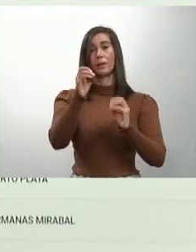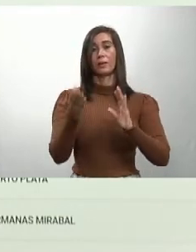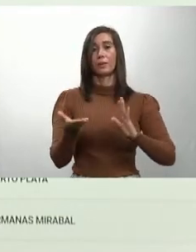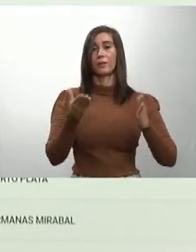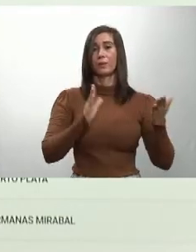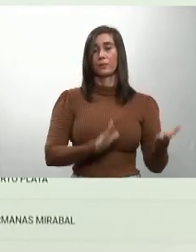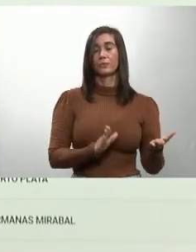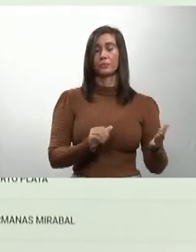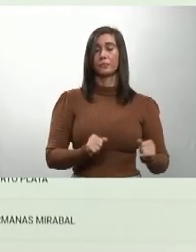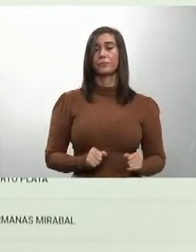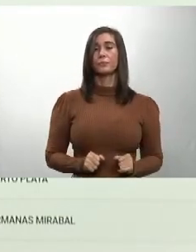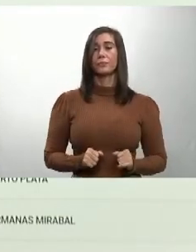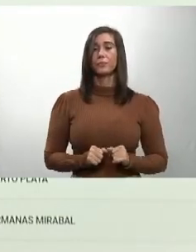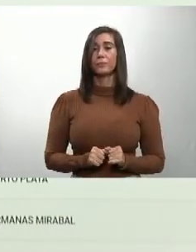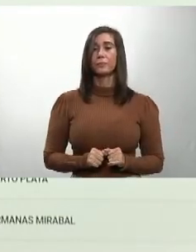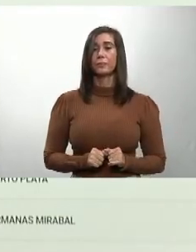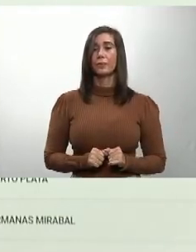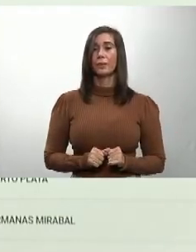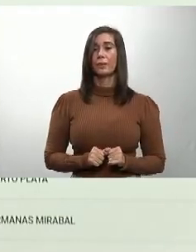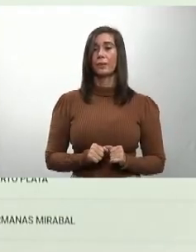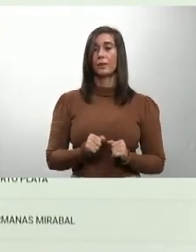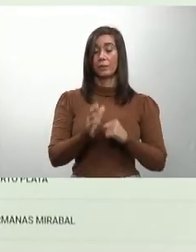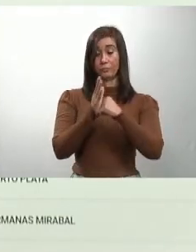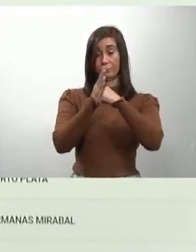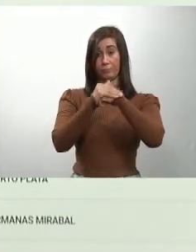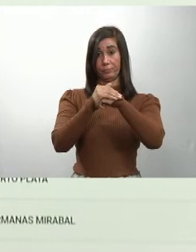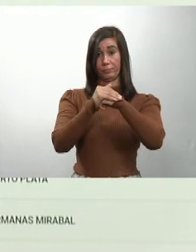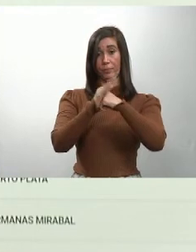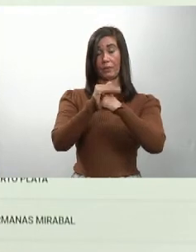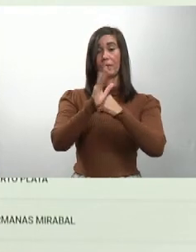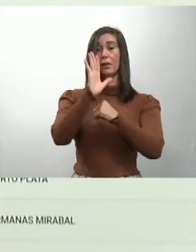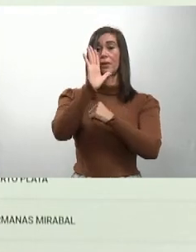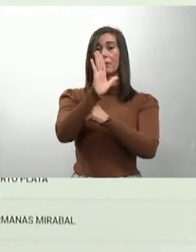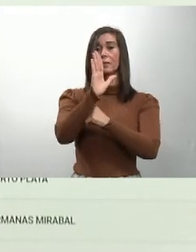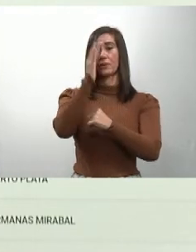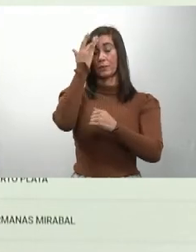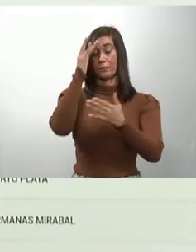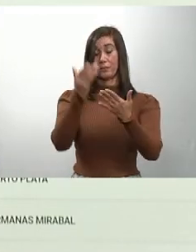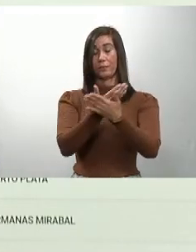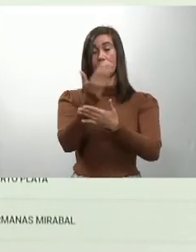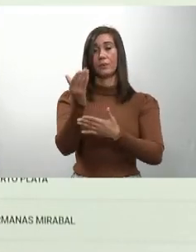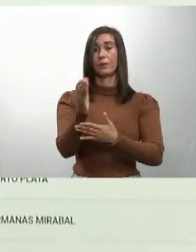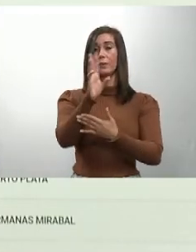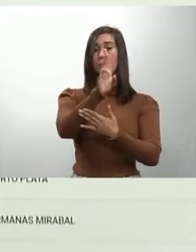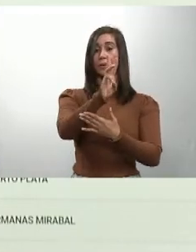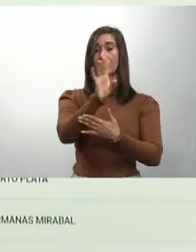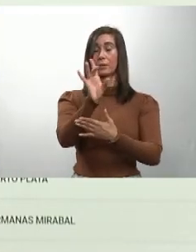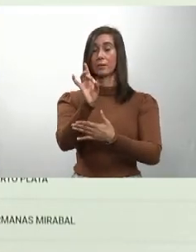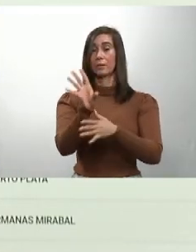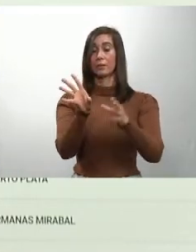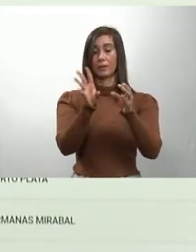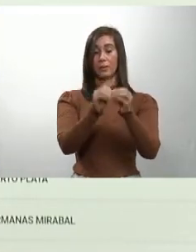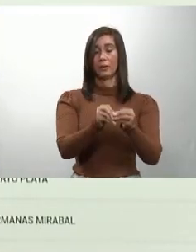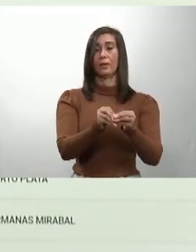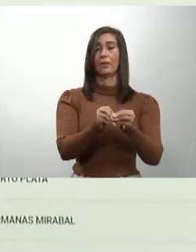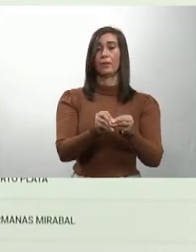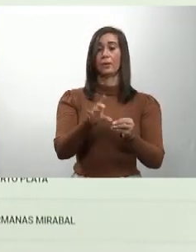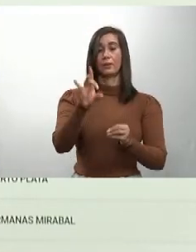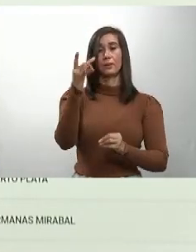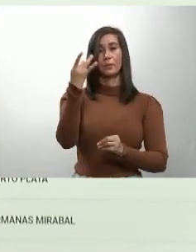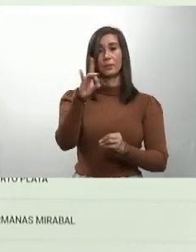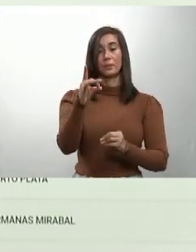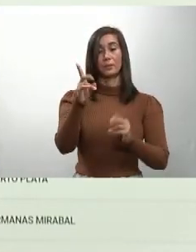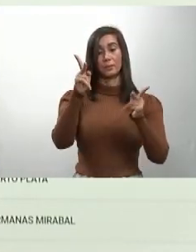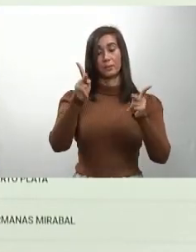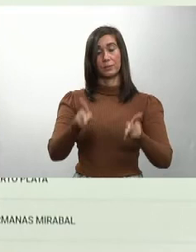fallecimientos. Peravia, 5 casos nuevos, 68 acumulados, 18